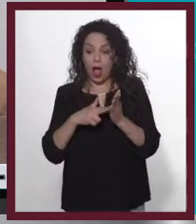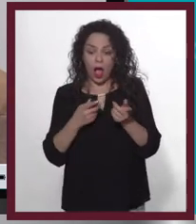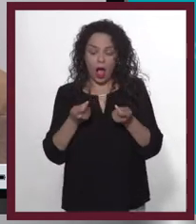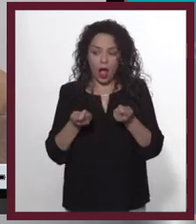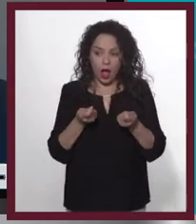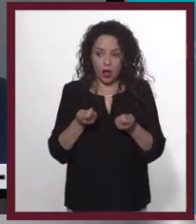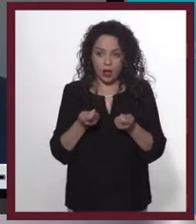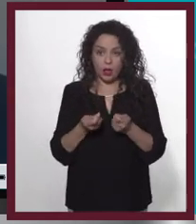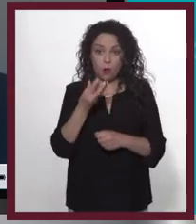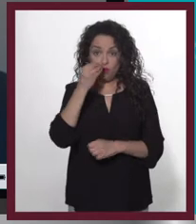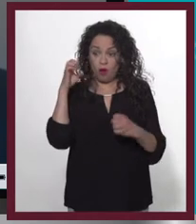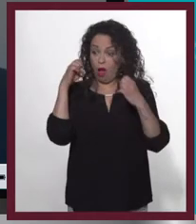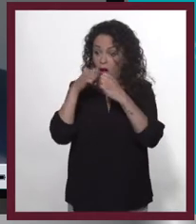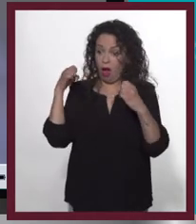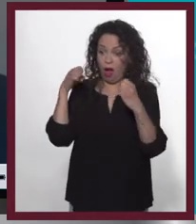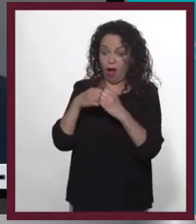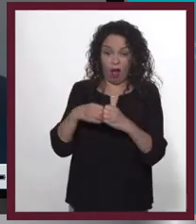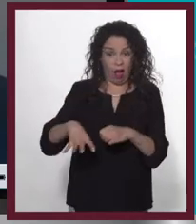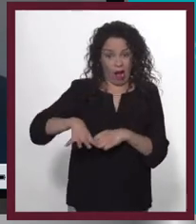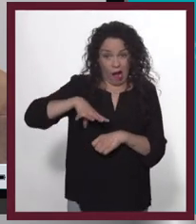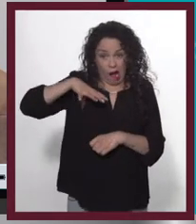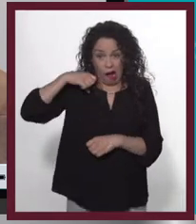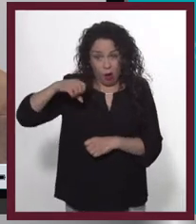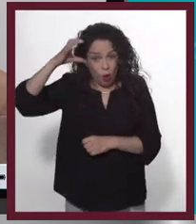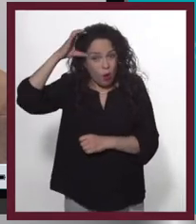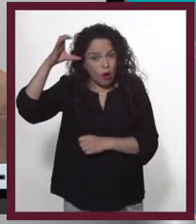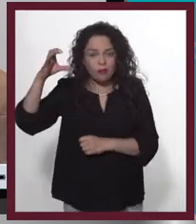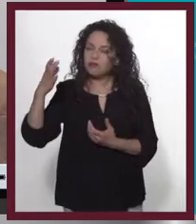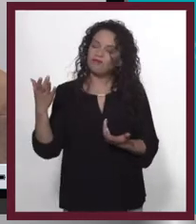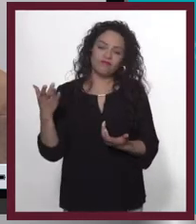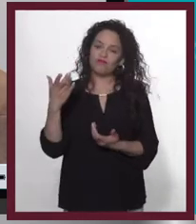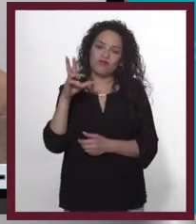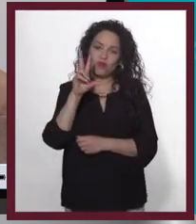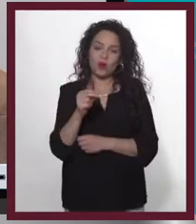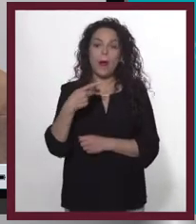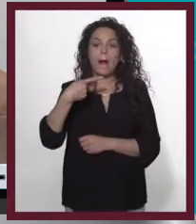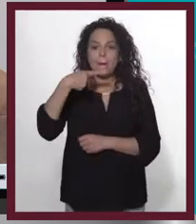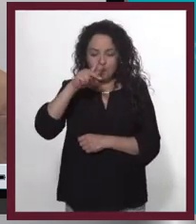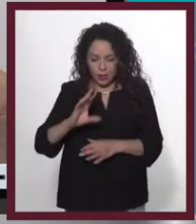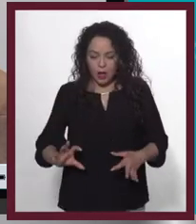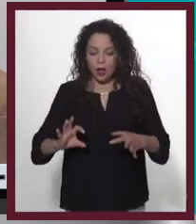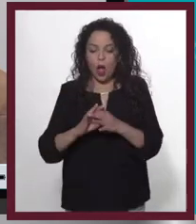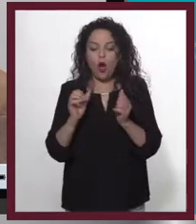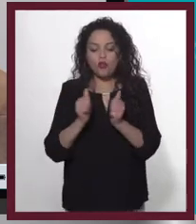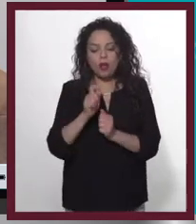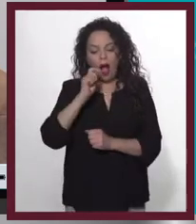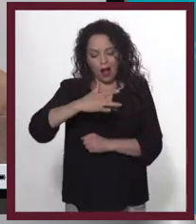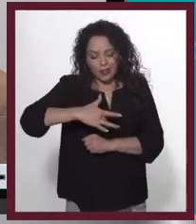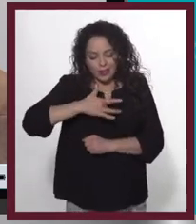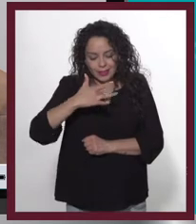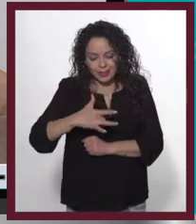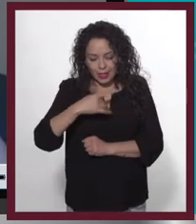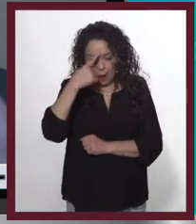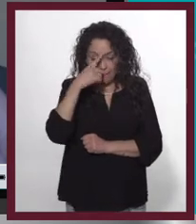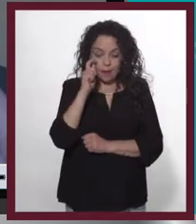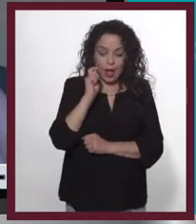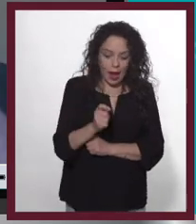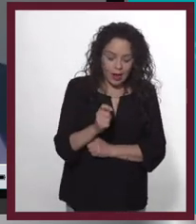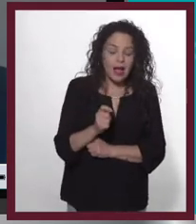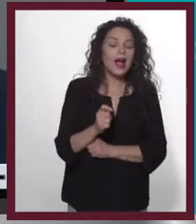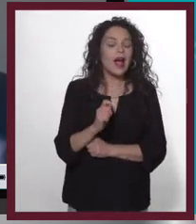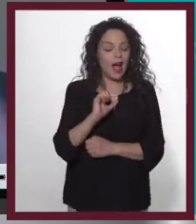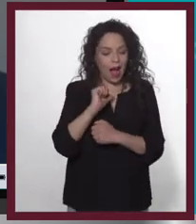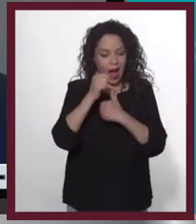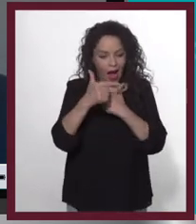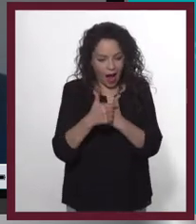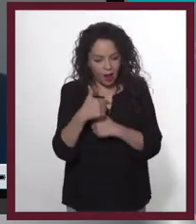regulaciones. El engaño no puede ser tan brutal, pero siempre se asocia a ciertos sentimientos y demás